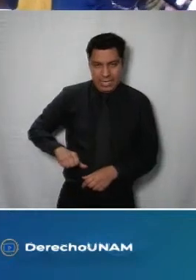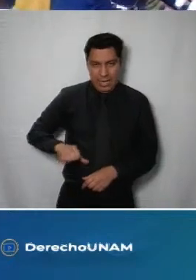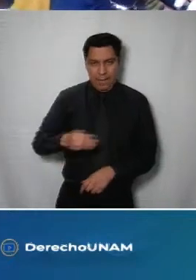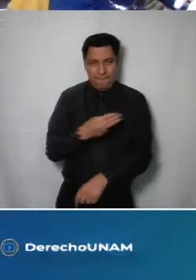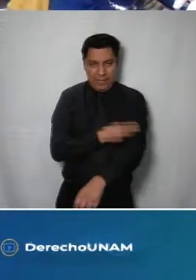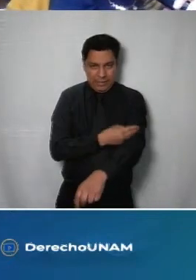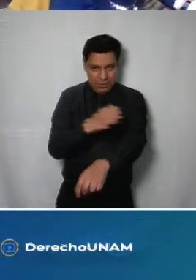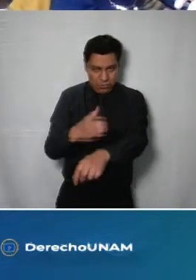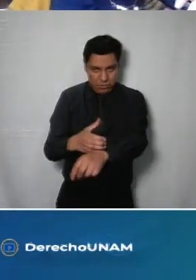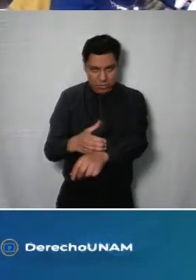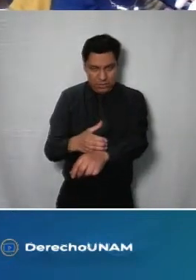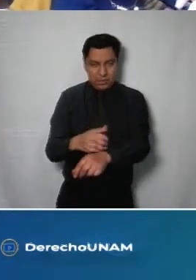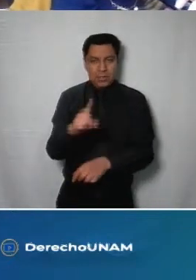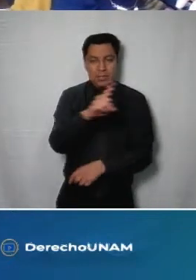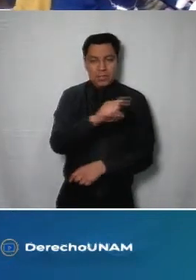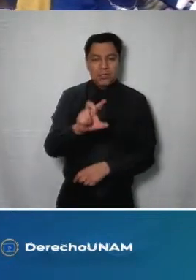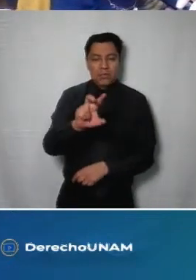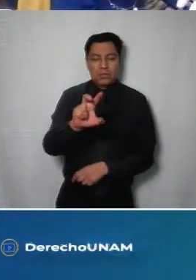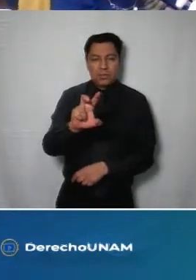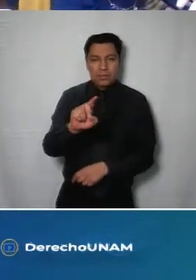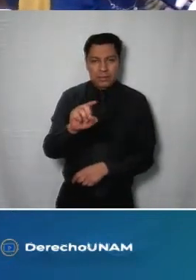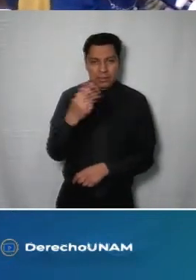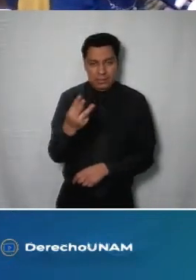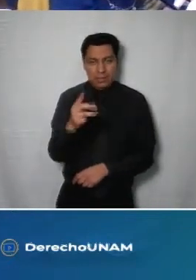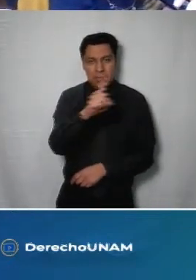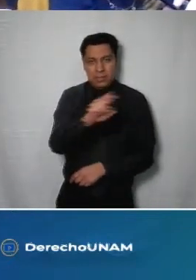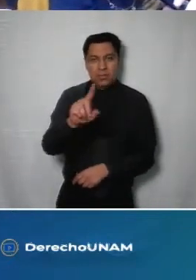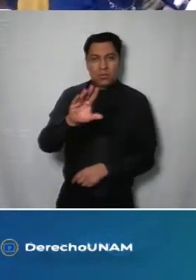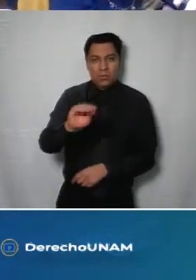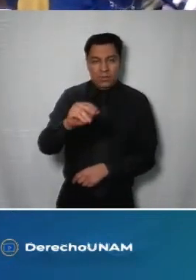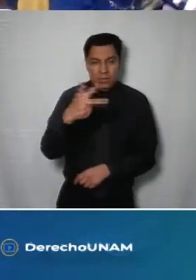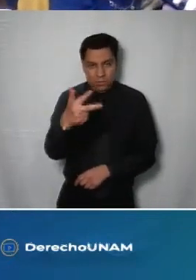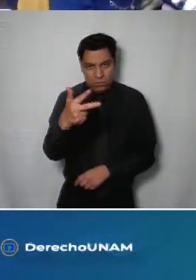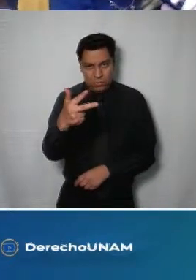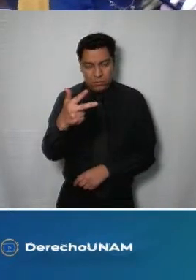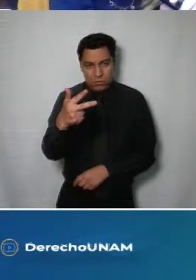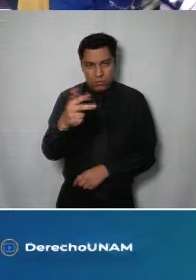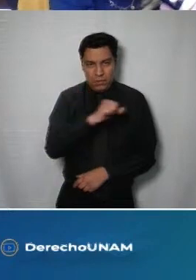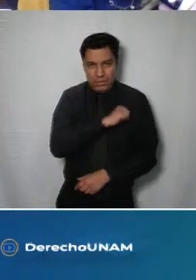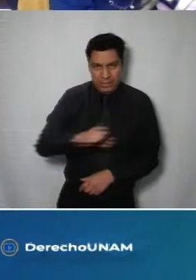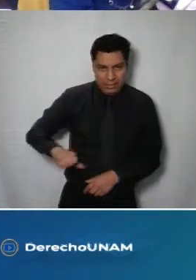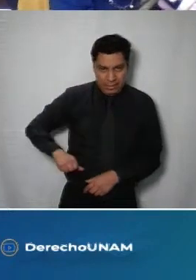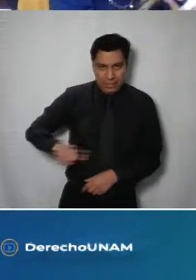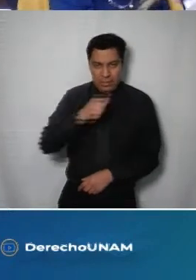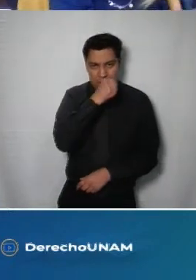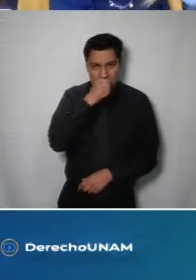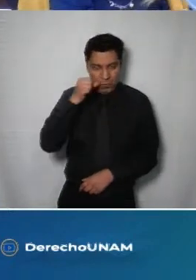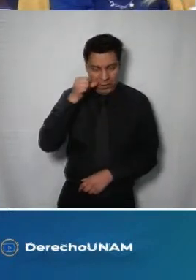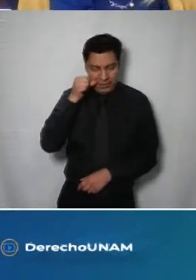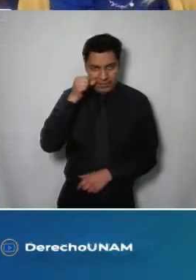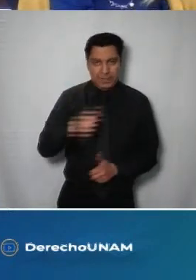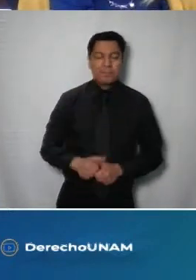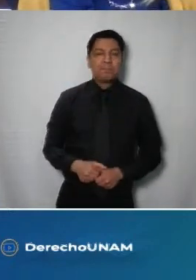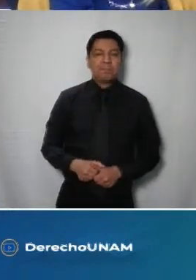Contreras 163 del Alcaldista Calco y 198 de la Alcaldía Benito Juárez